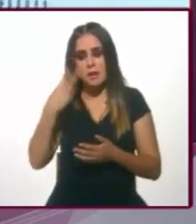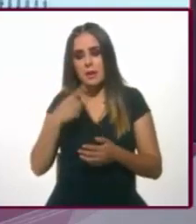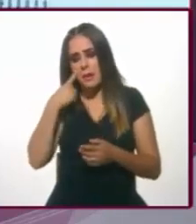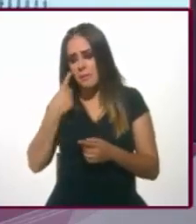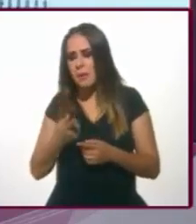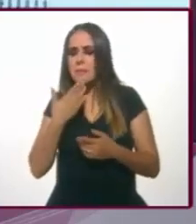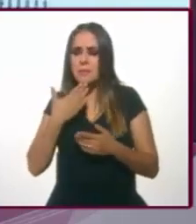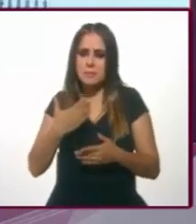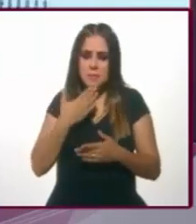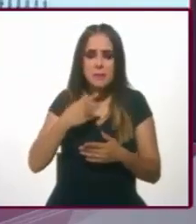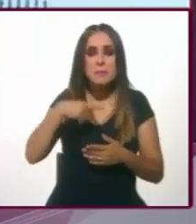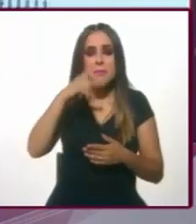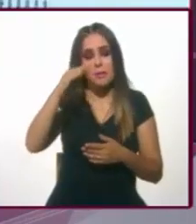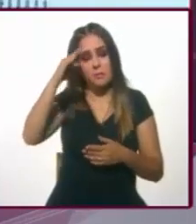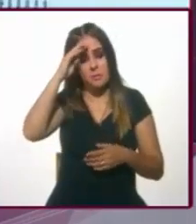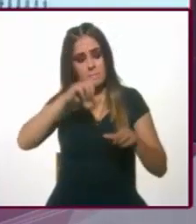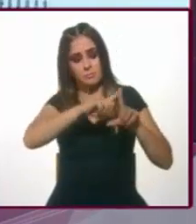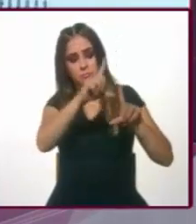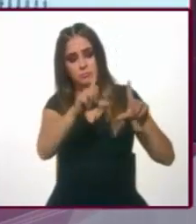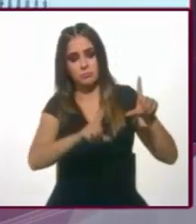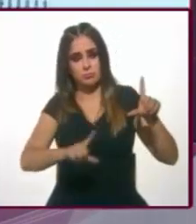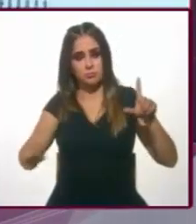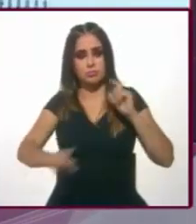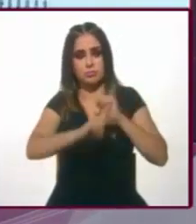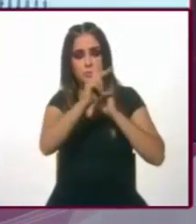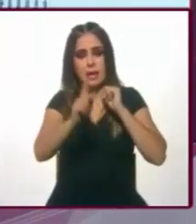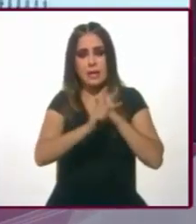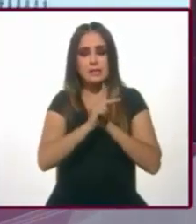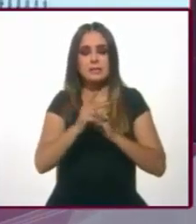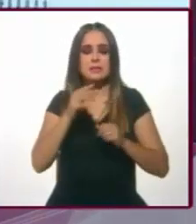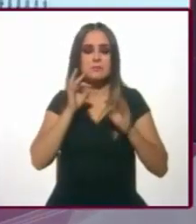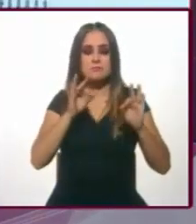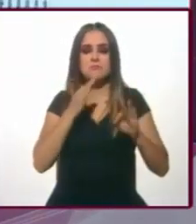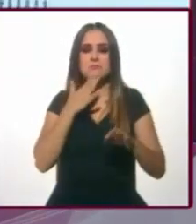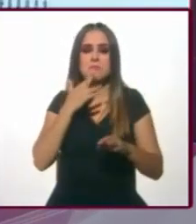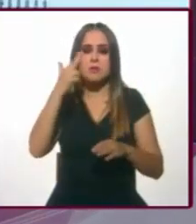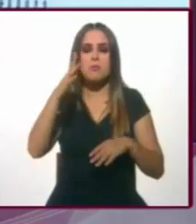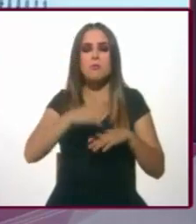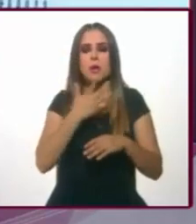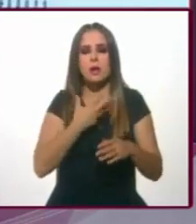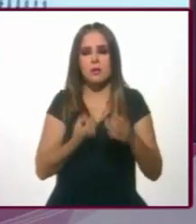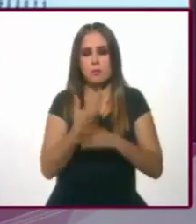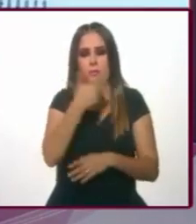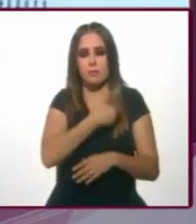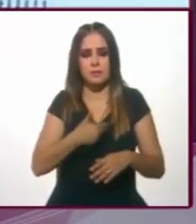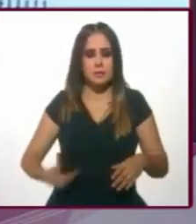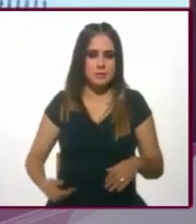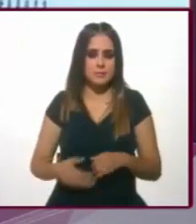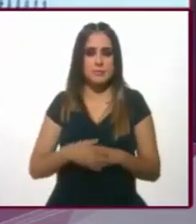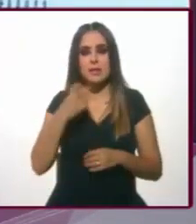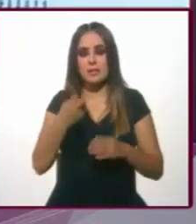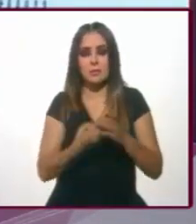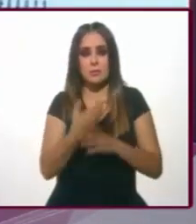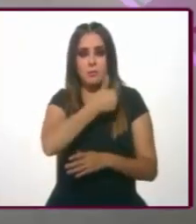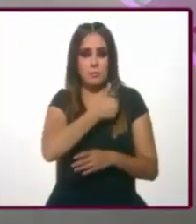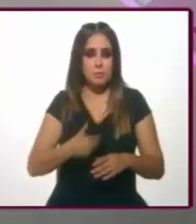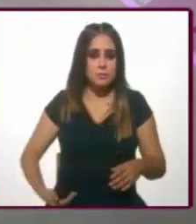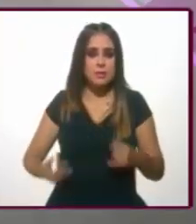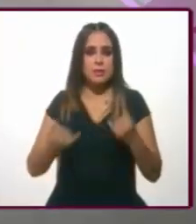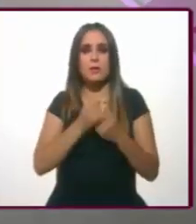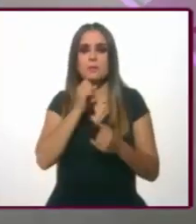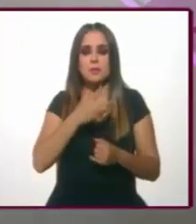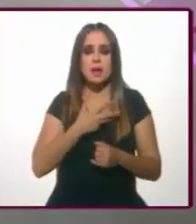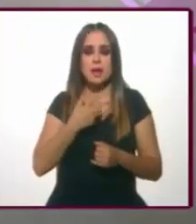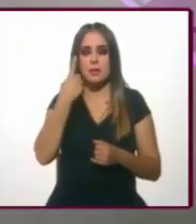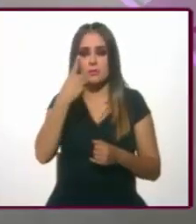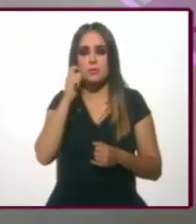parecer sí es muy atribuible al cambio de gobierno y a la expectativa que ha generado. Al cambio de gobierno y a una sola sigla que